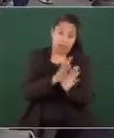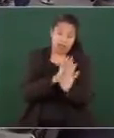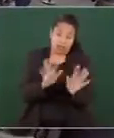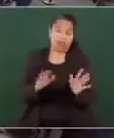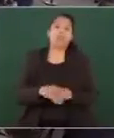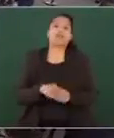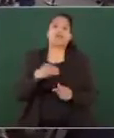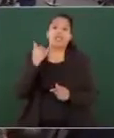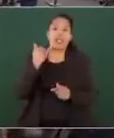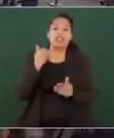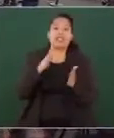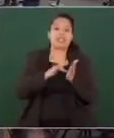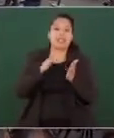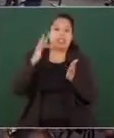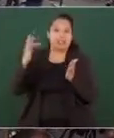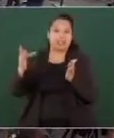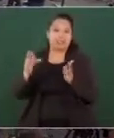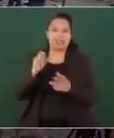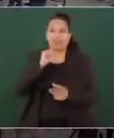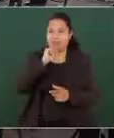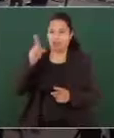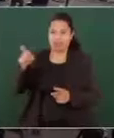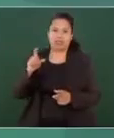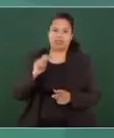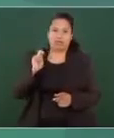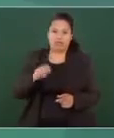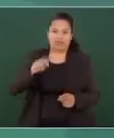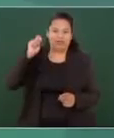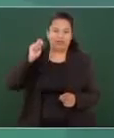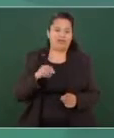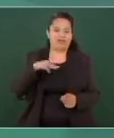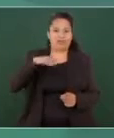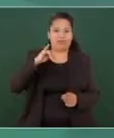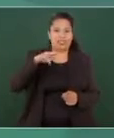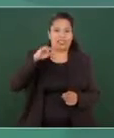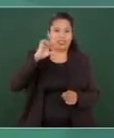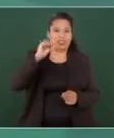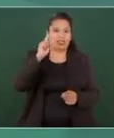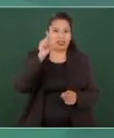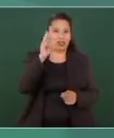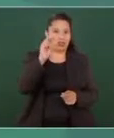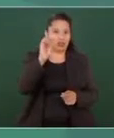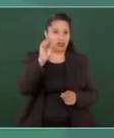ministros de la Corte que